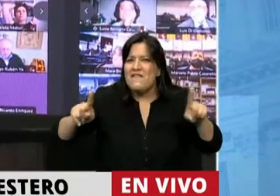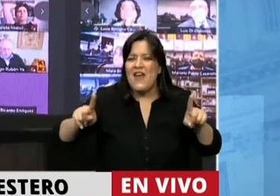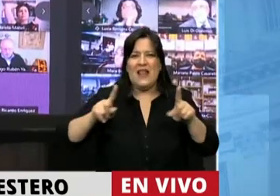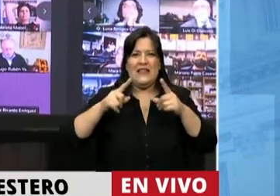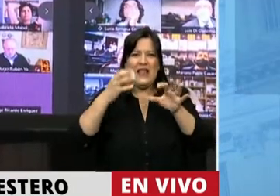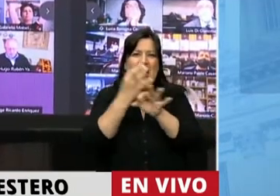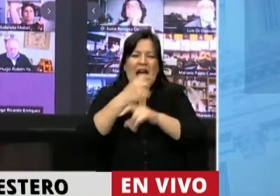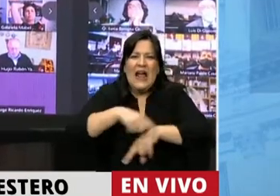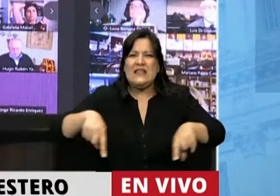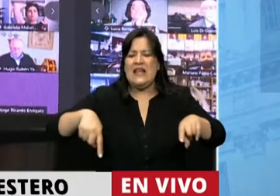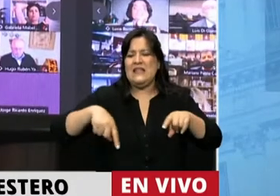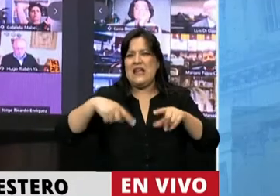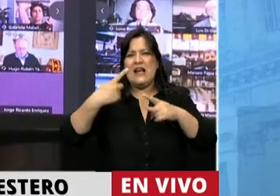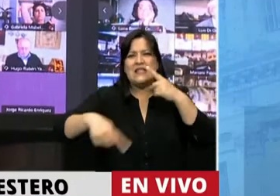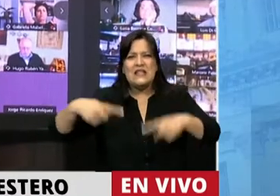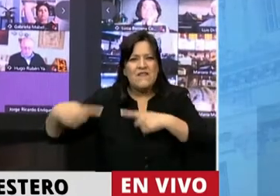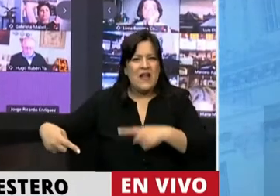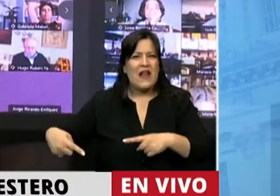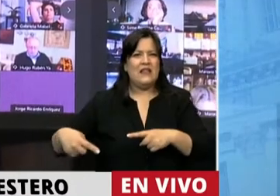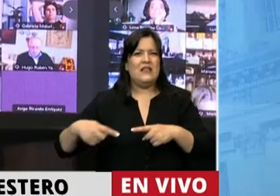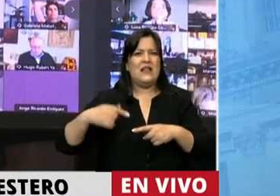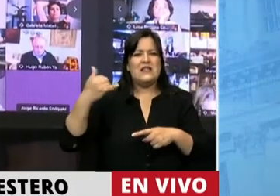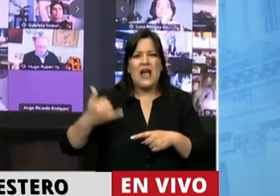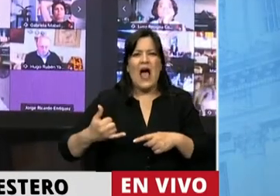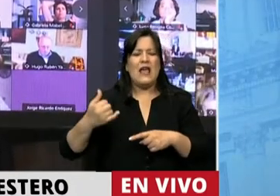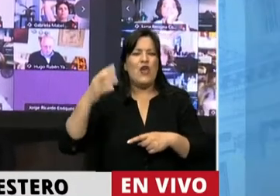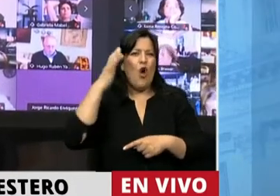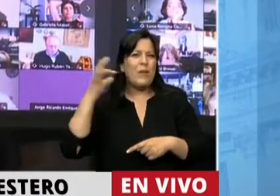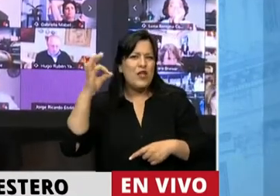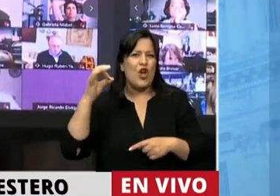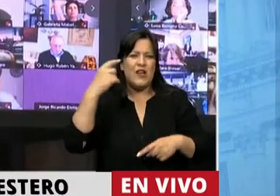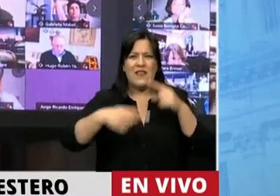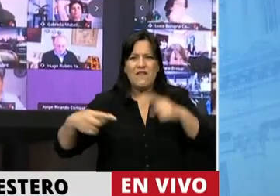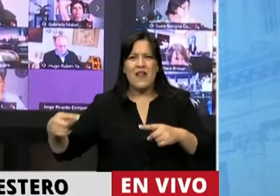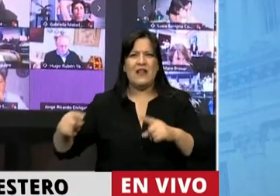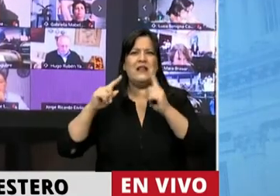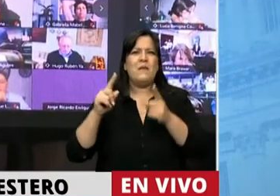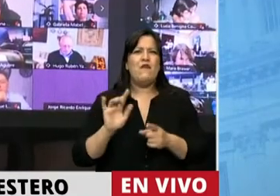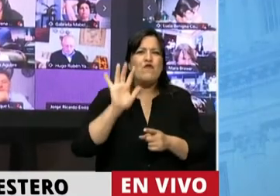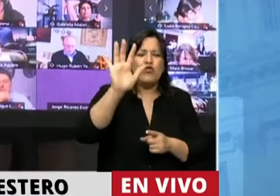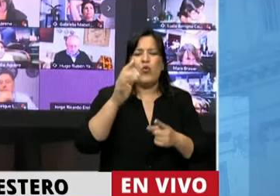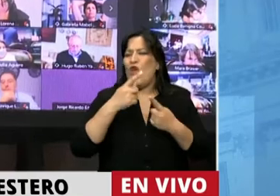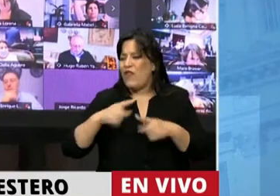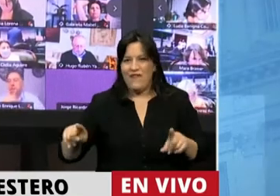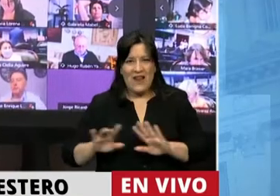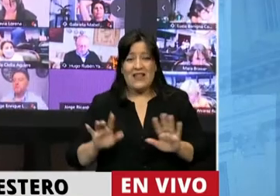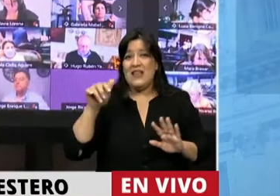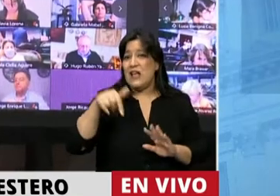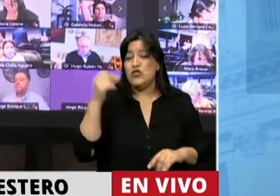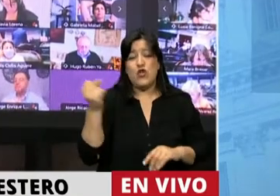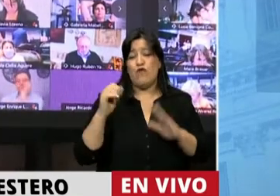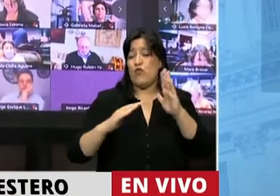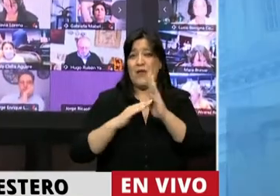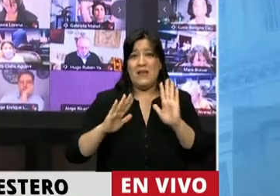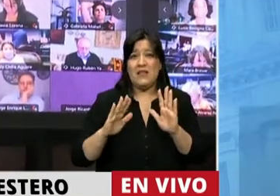características, que va a tener otro espíritu, que va a tener otro futuro y otro final. Esto es fundamental porque